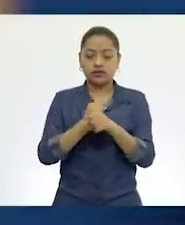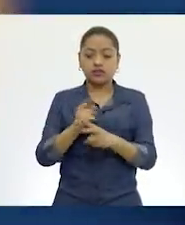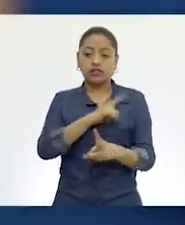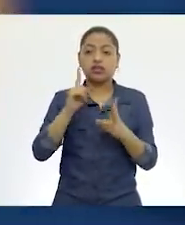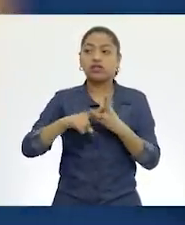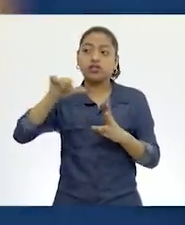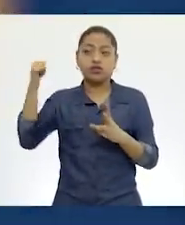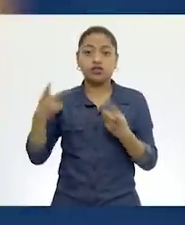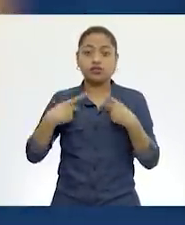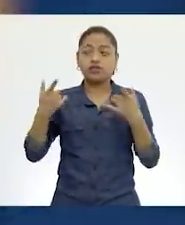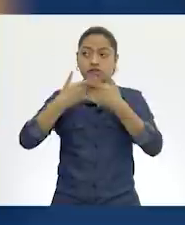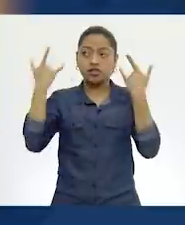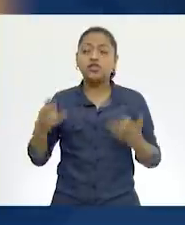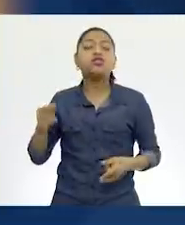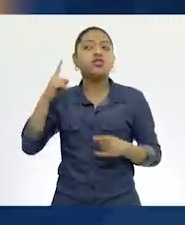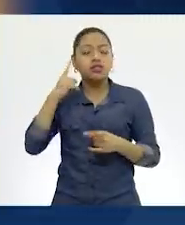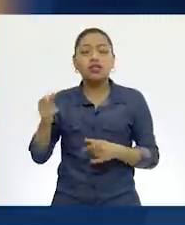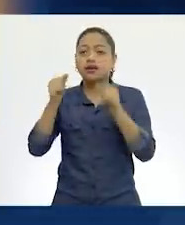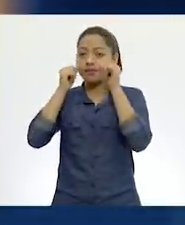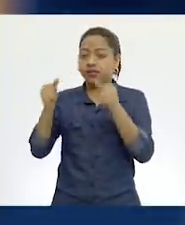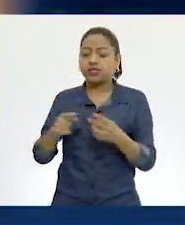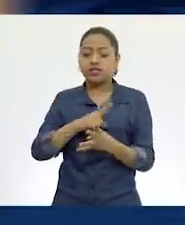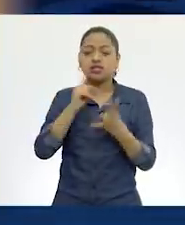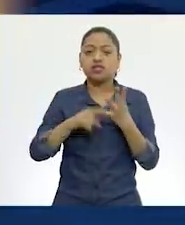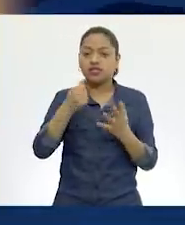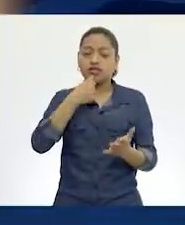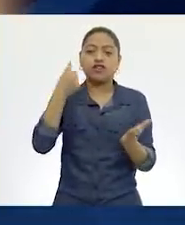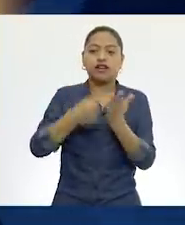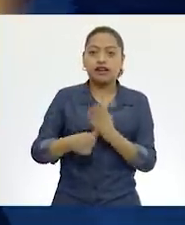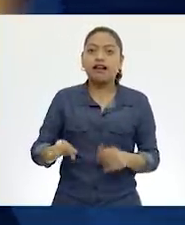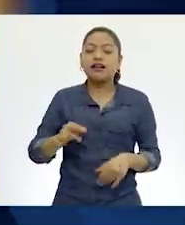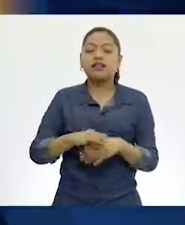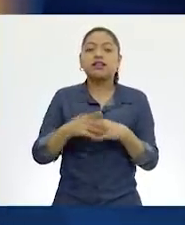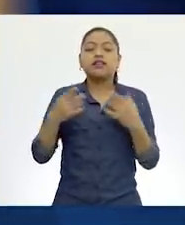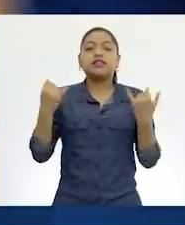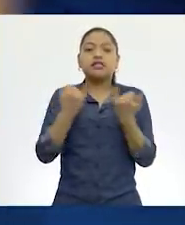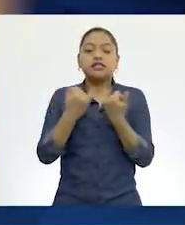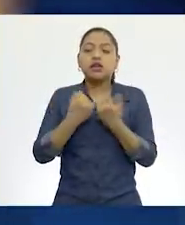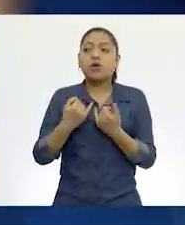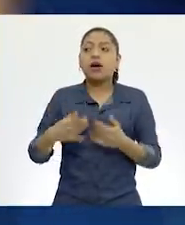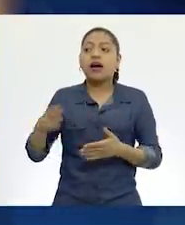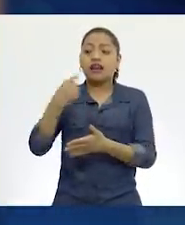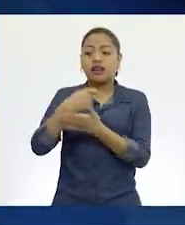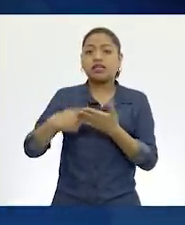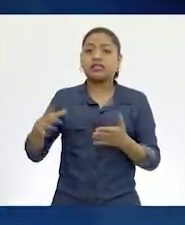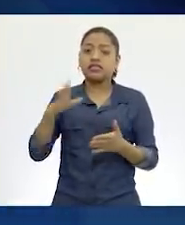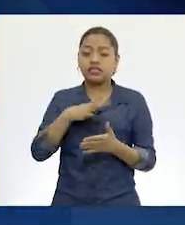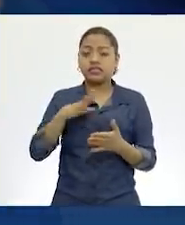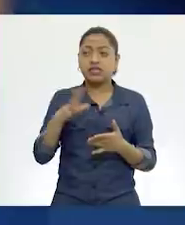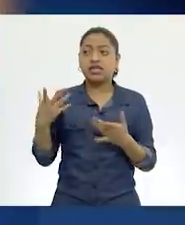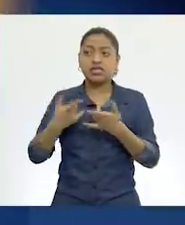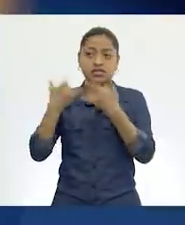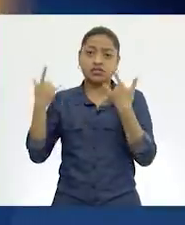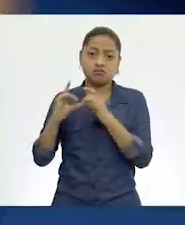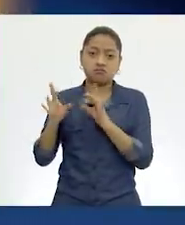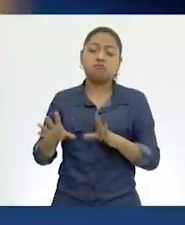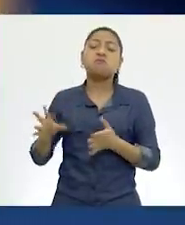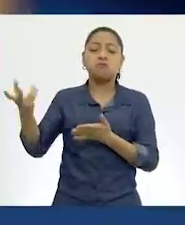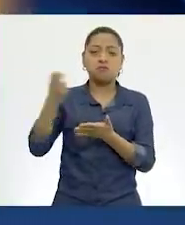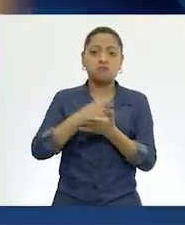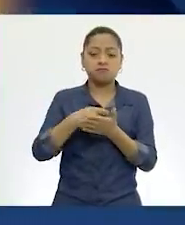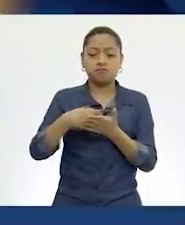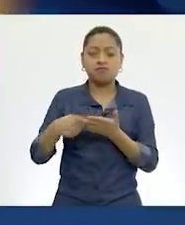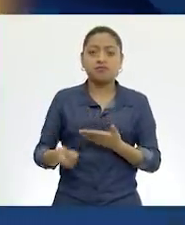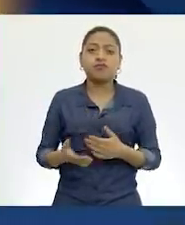testimonios, memorias, cartas, informes, evidencias directas de un hecho, etc. Pueden ser recursos